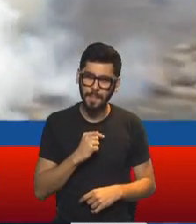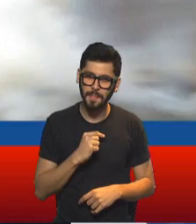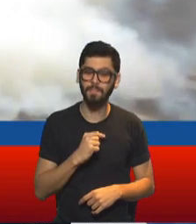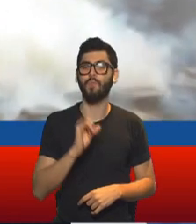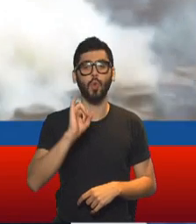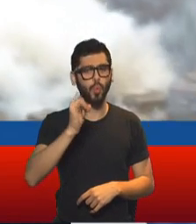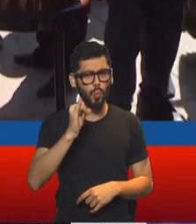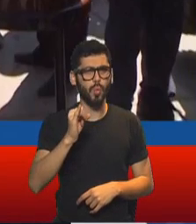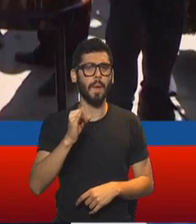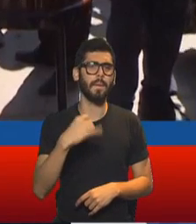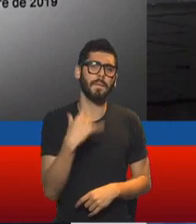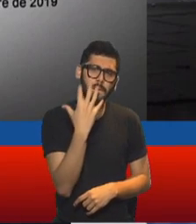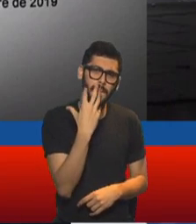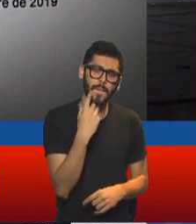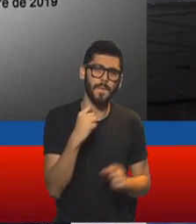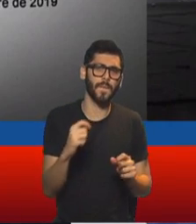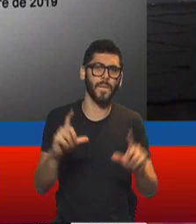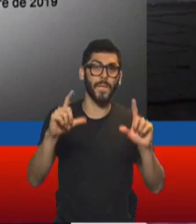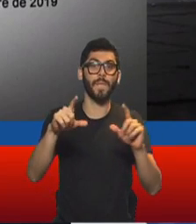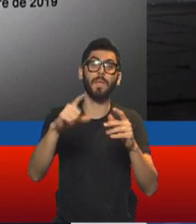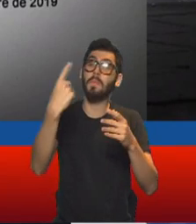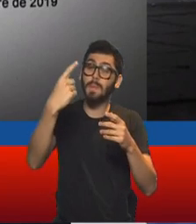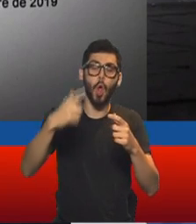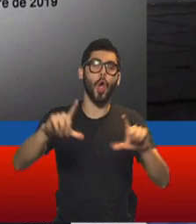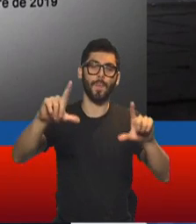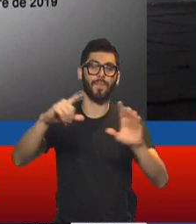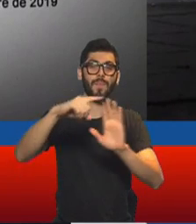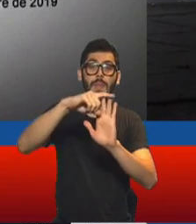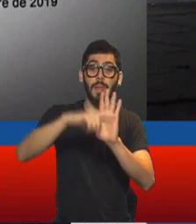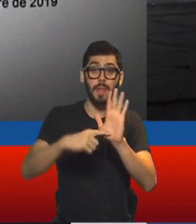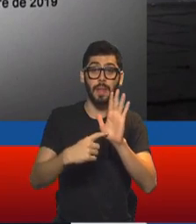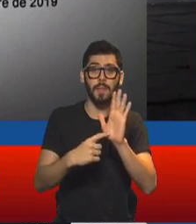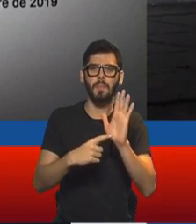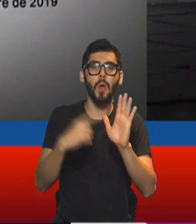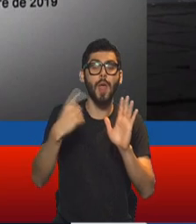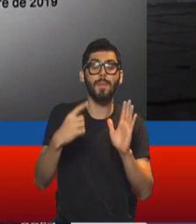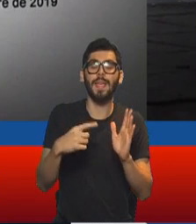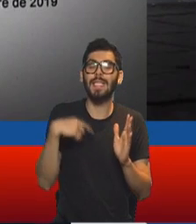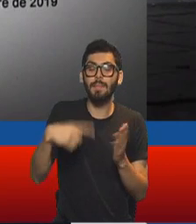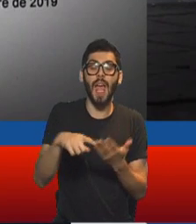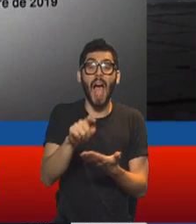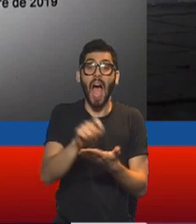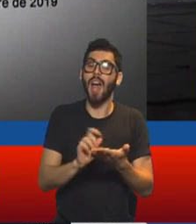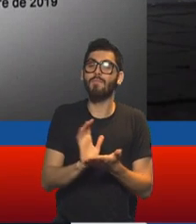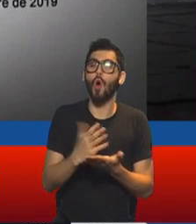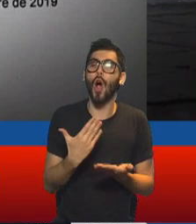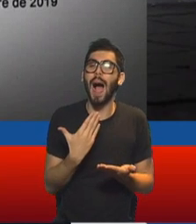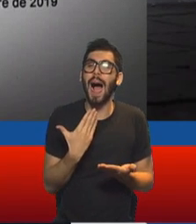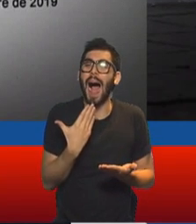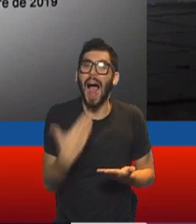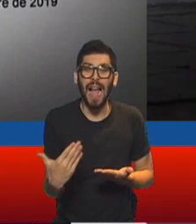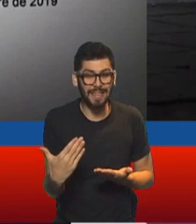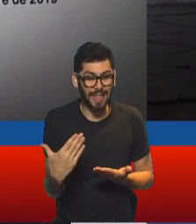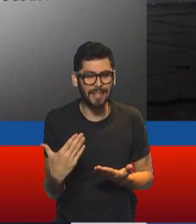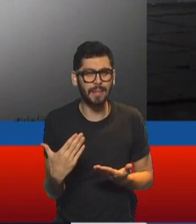Sí, quiero que veamos primero esa carta porque, en general, una carta de agradecimiento no tiene el detalle,